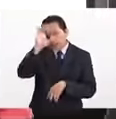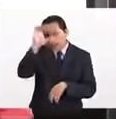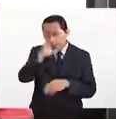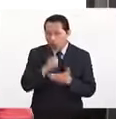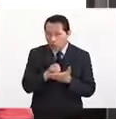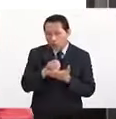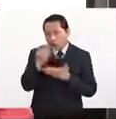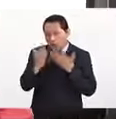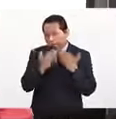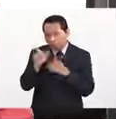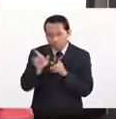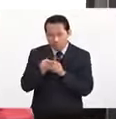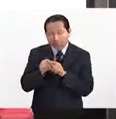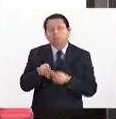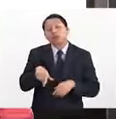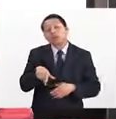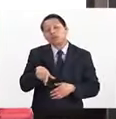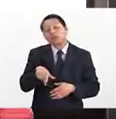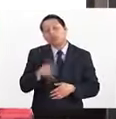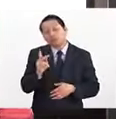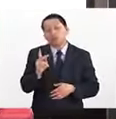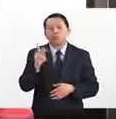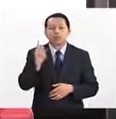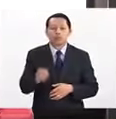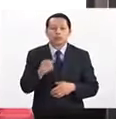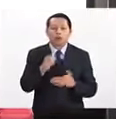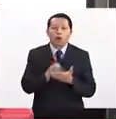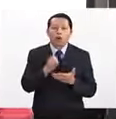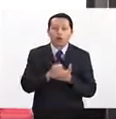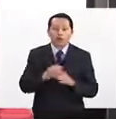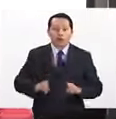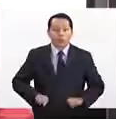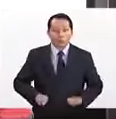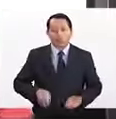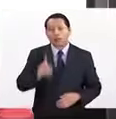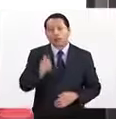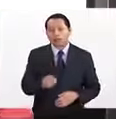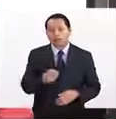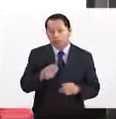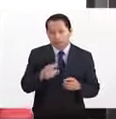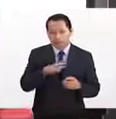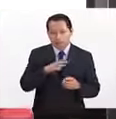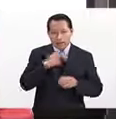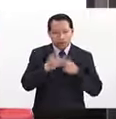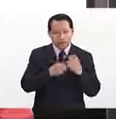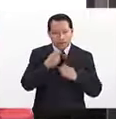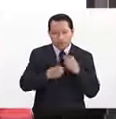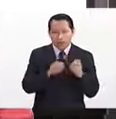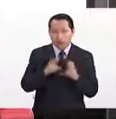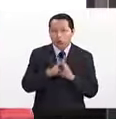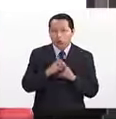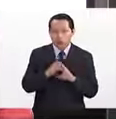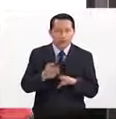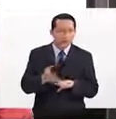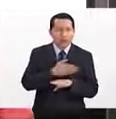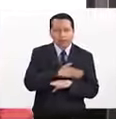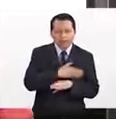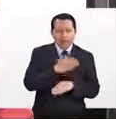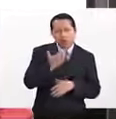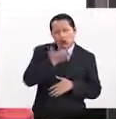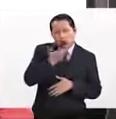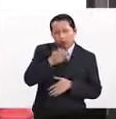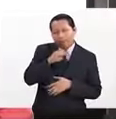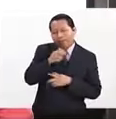Y, desde luego, la economía conductual parte de una crítica a la tradición neoclásica. ¿Cuál es la tradición